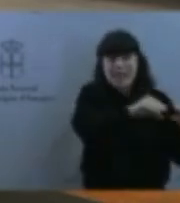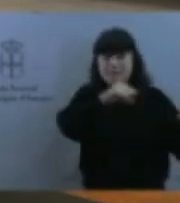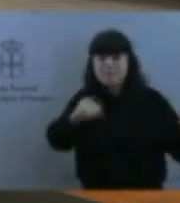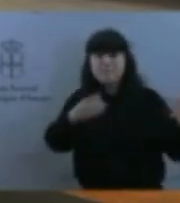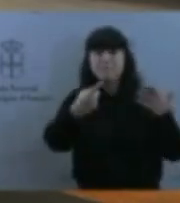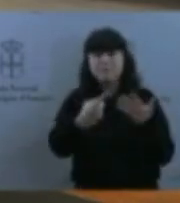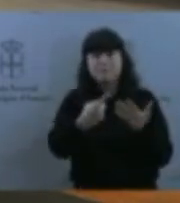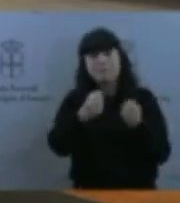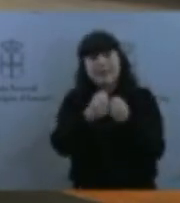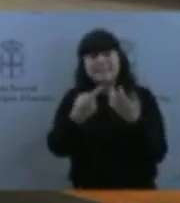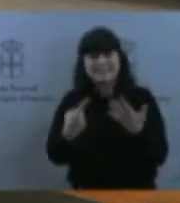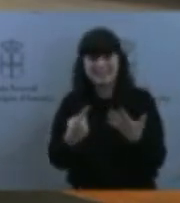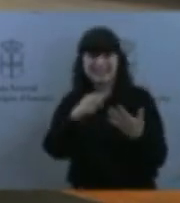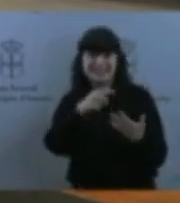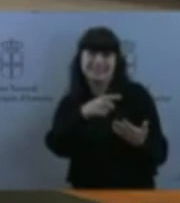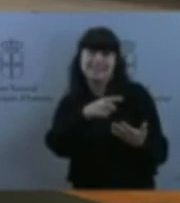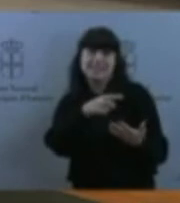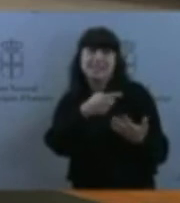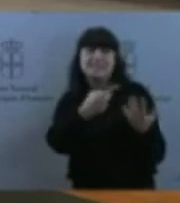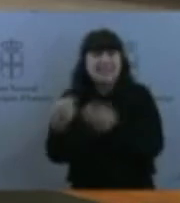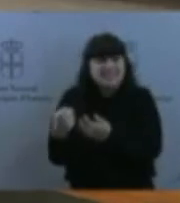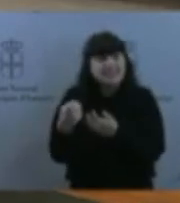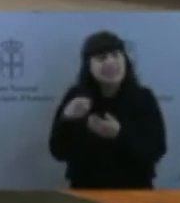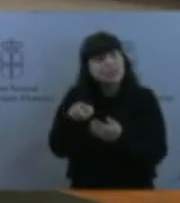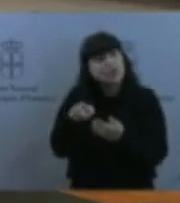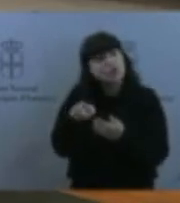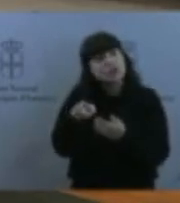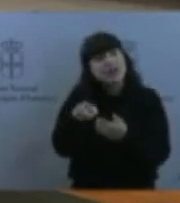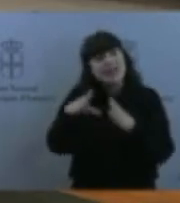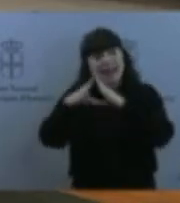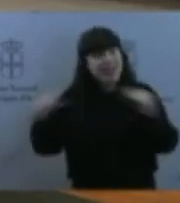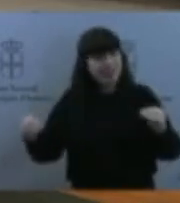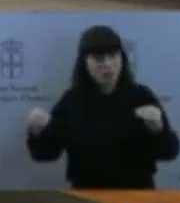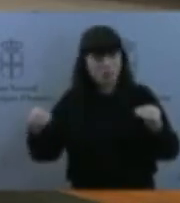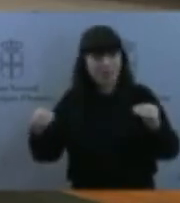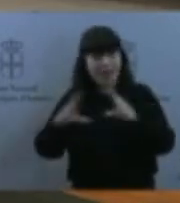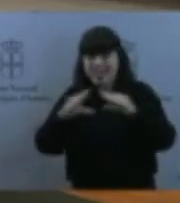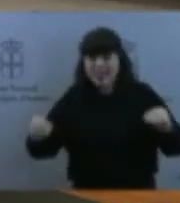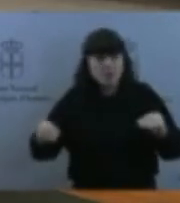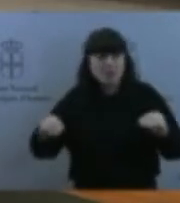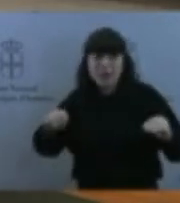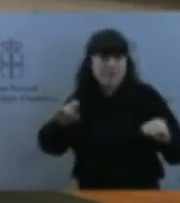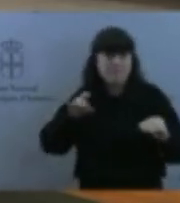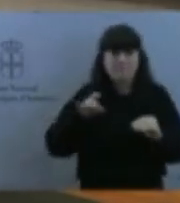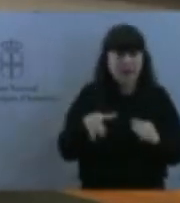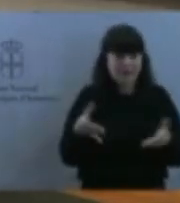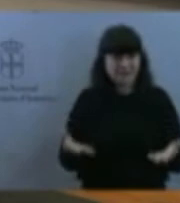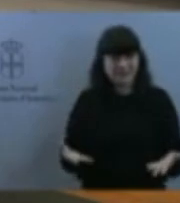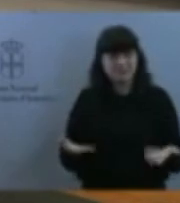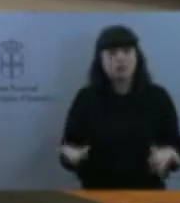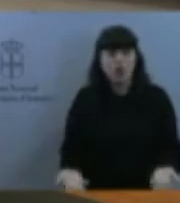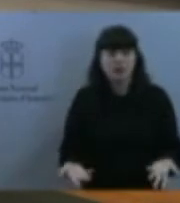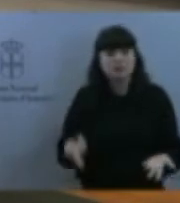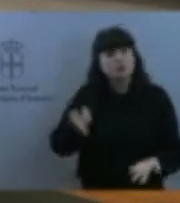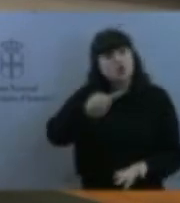Andalucía tiene más de 4.000 menores. Tendremos que ser capaces también de gestionar, por eso fue el